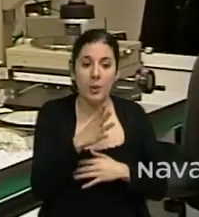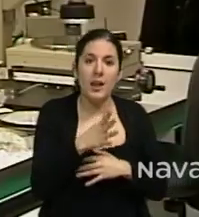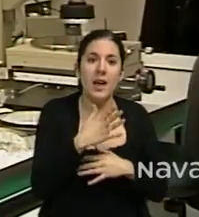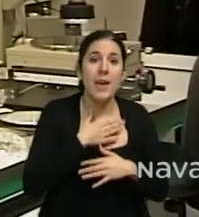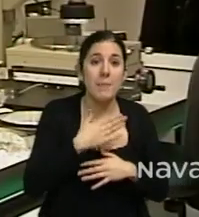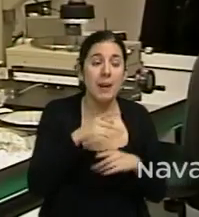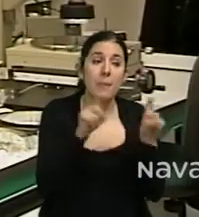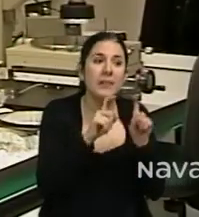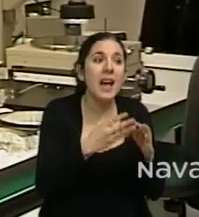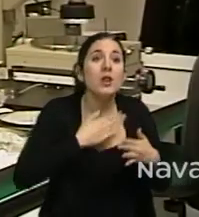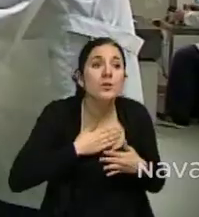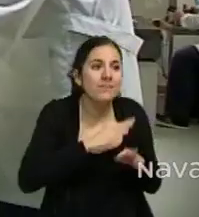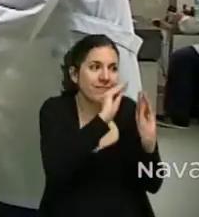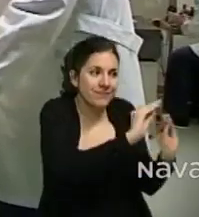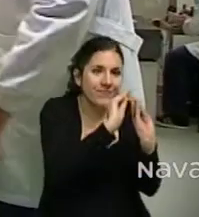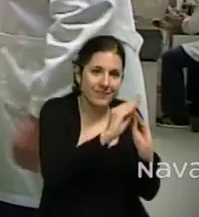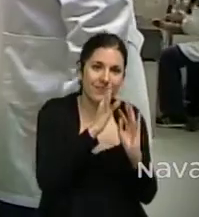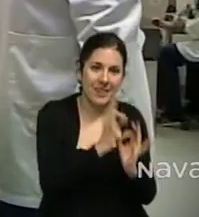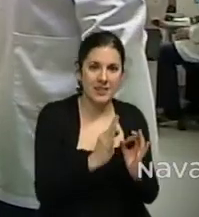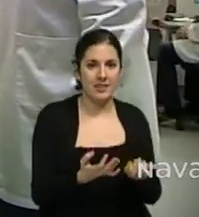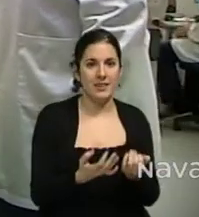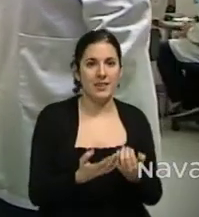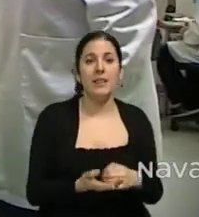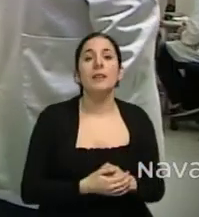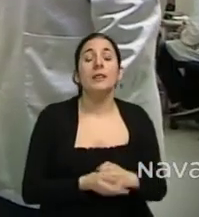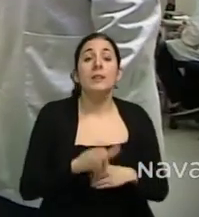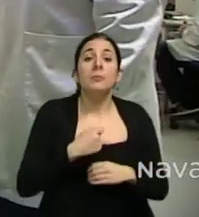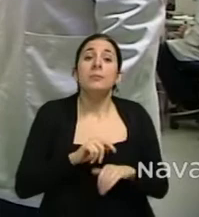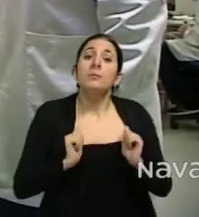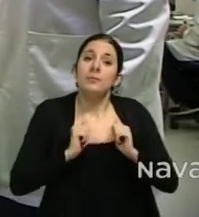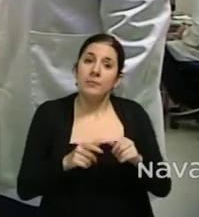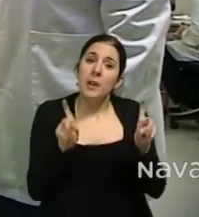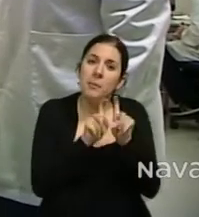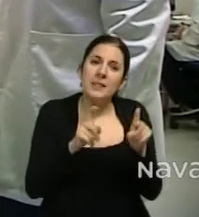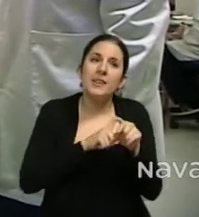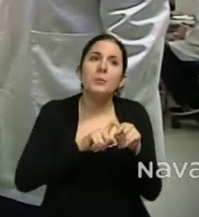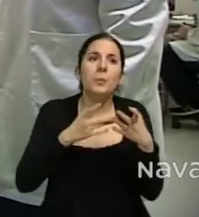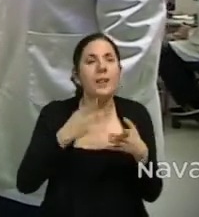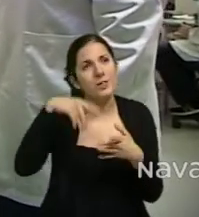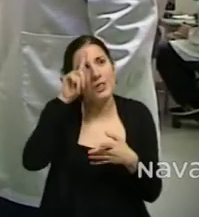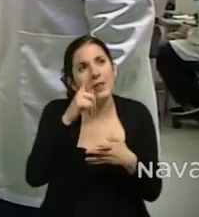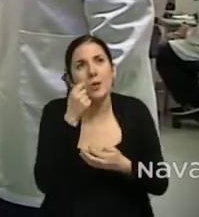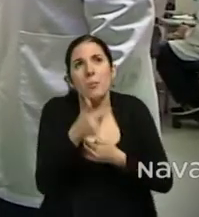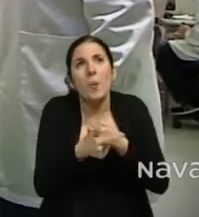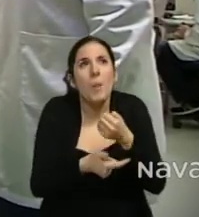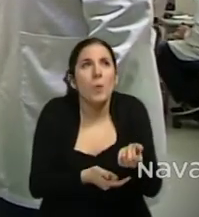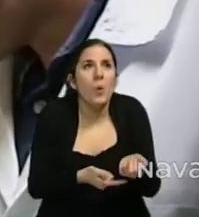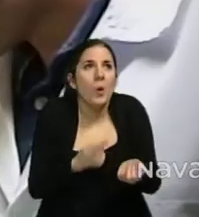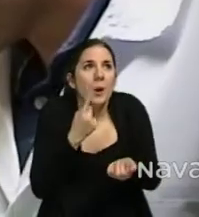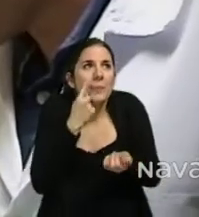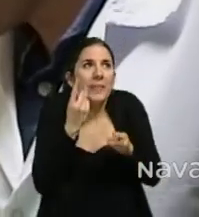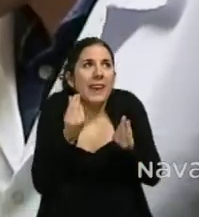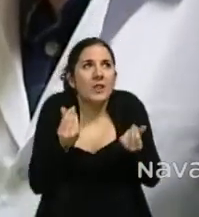verdad es que no imaginábamos en un principio qué tipo de empresa íbamos a ser, lo hacemos casi casi por intuición diría yo,